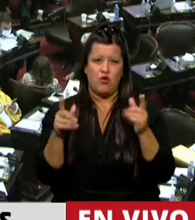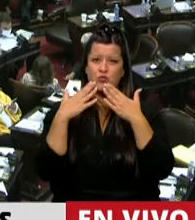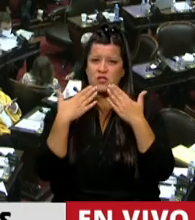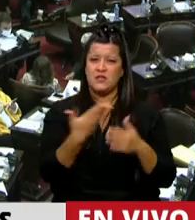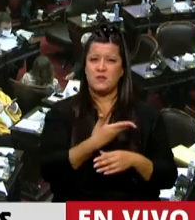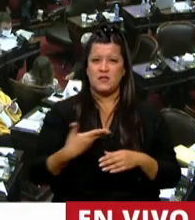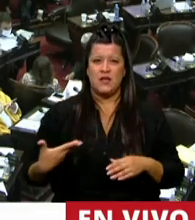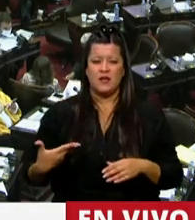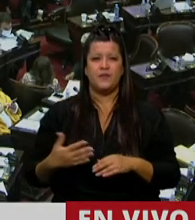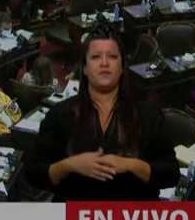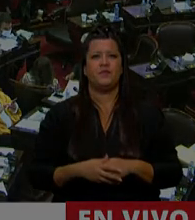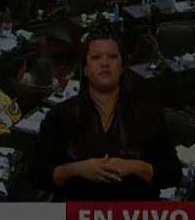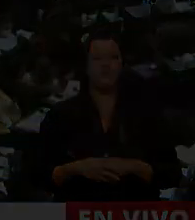Presidente. Gracias, Diputado. Diputado.